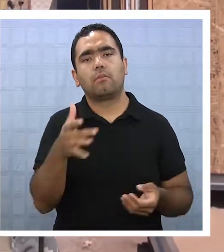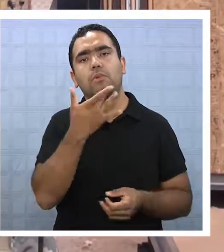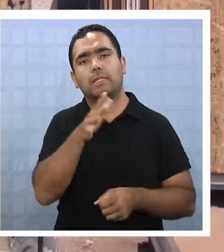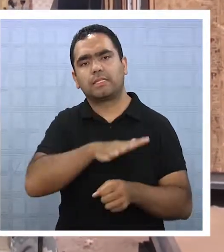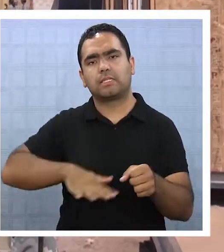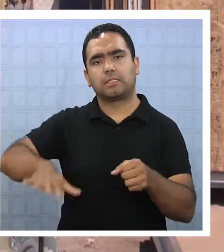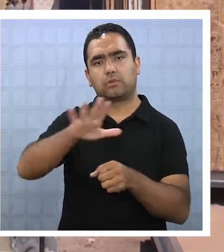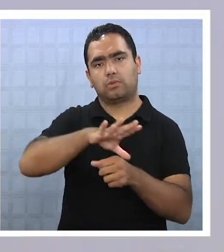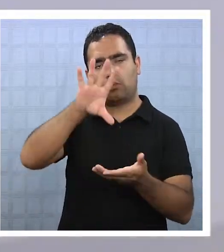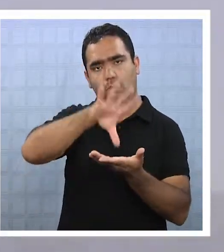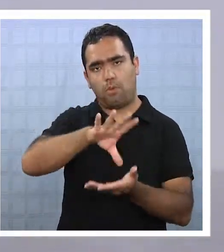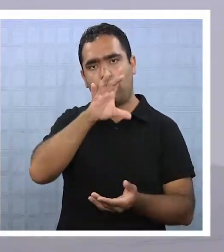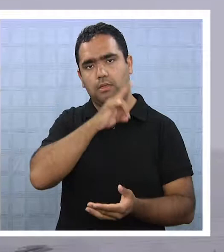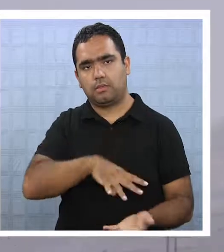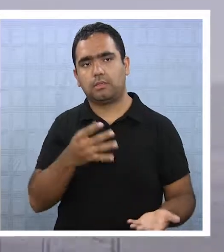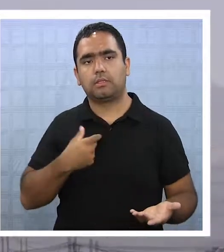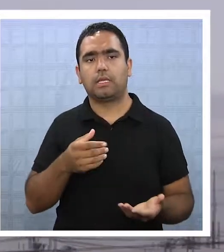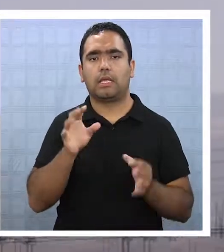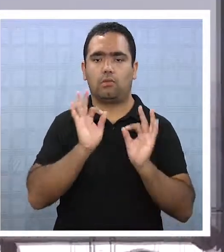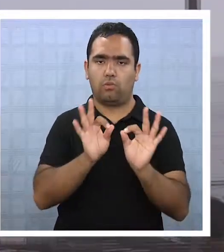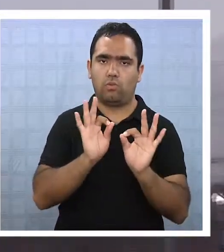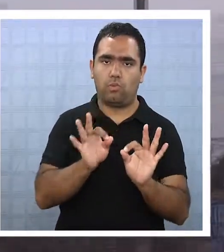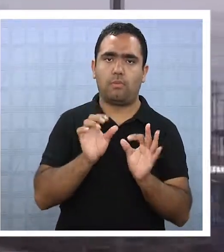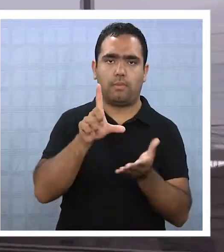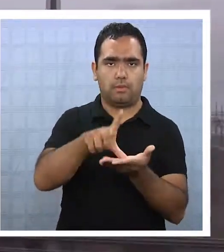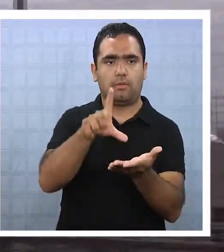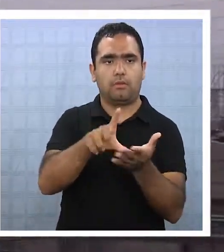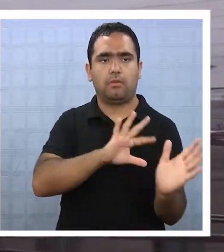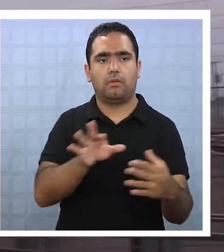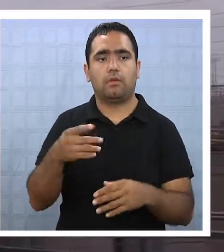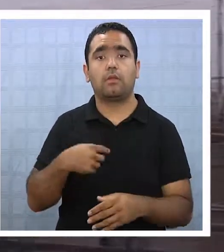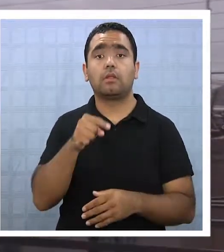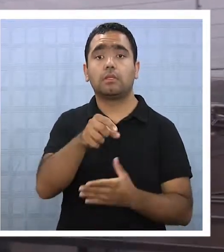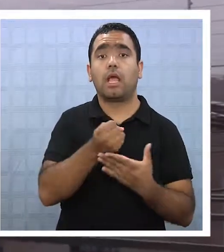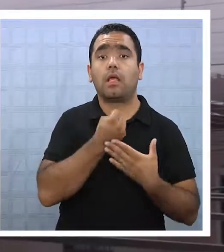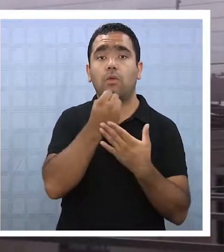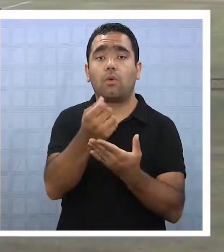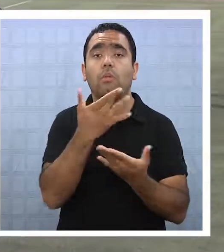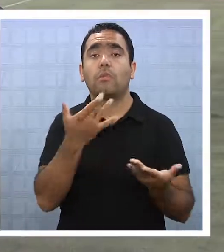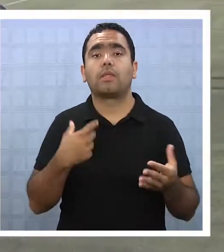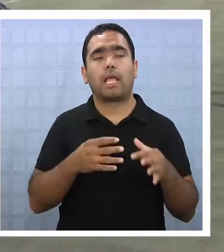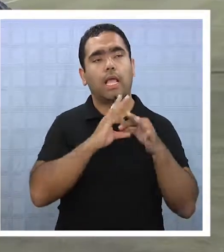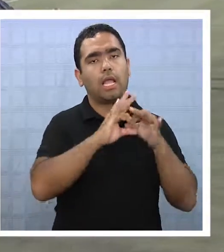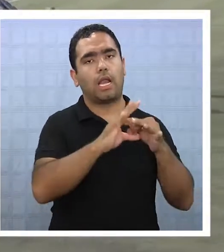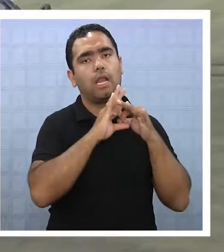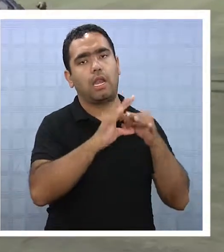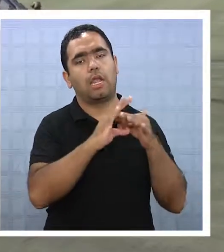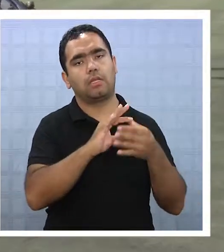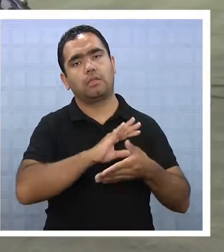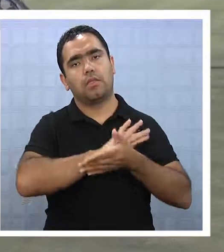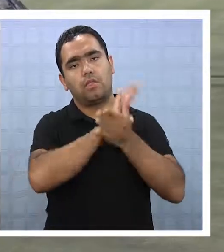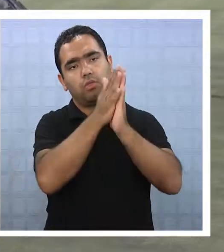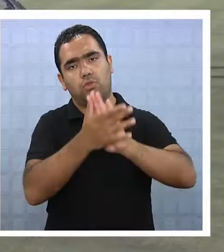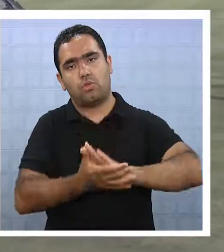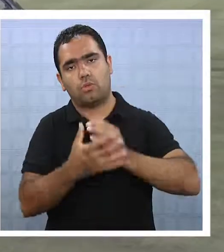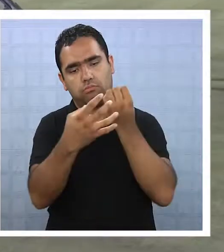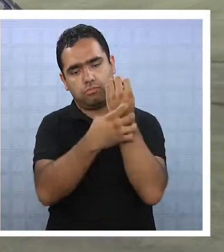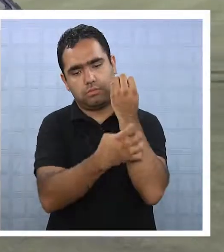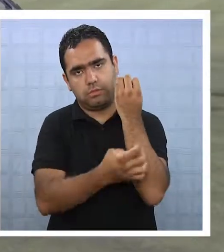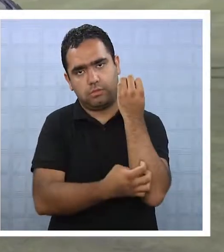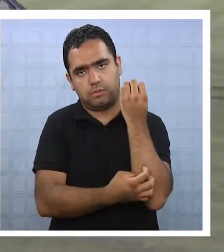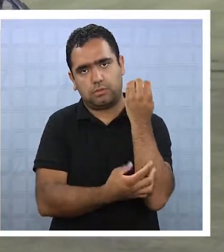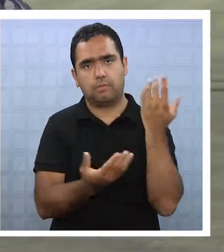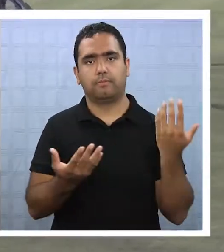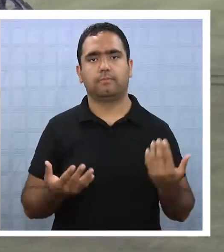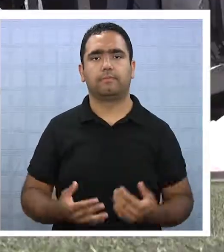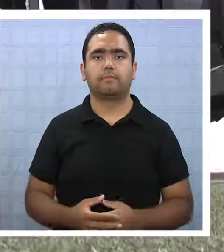considerando la situación del país y de la zona en especial. Una ayuda que está llegando gracias a la solidaridad desde dentro y